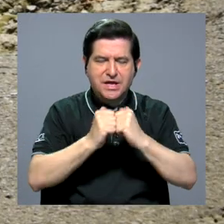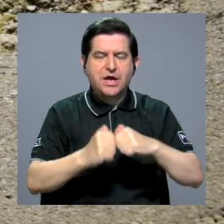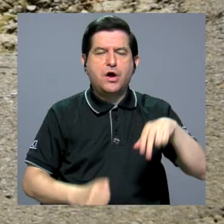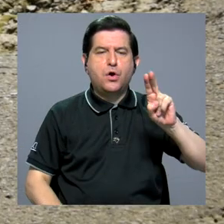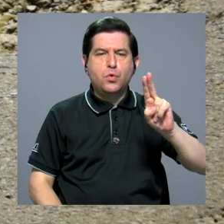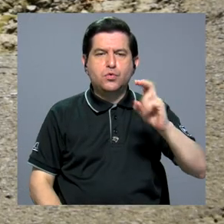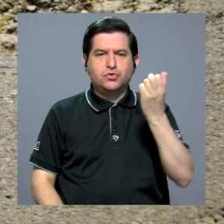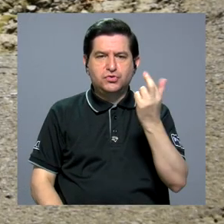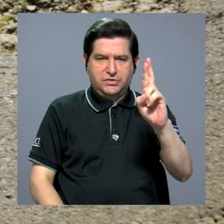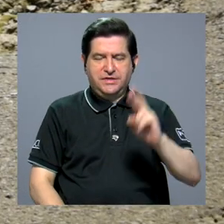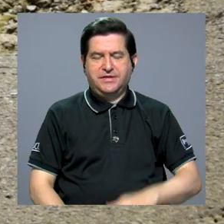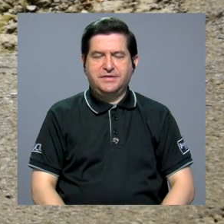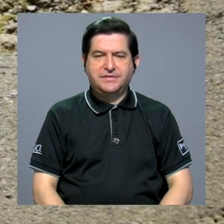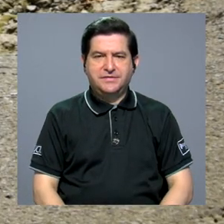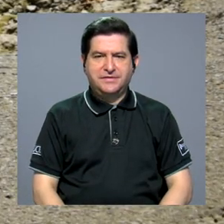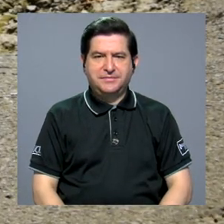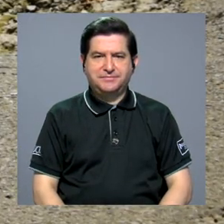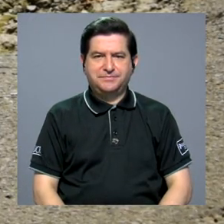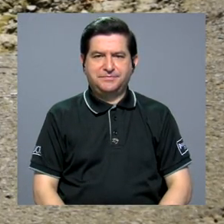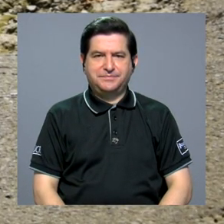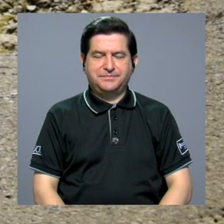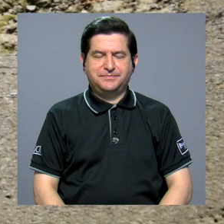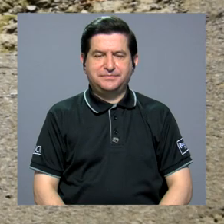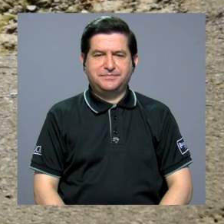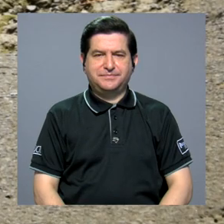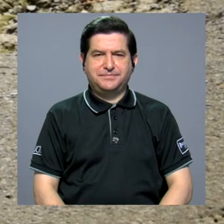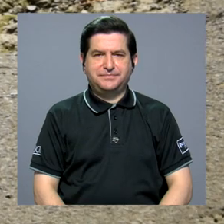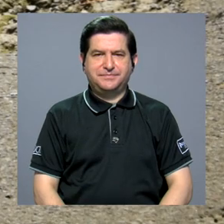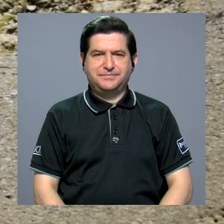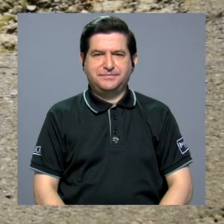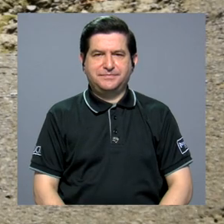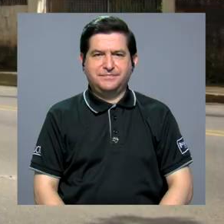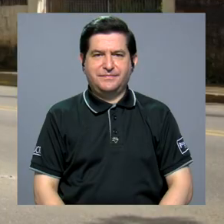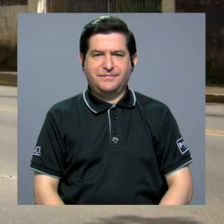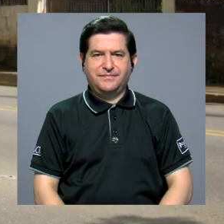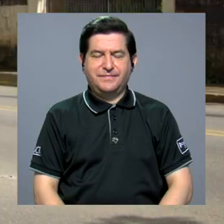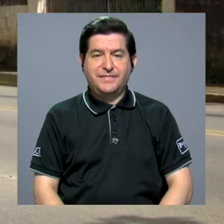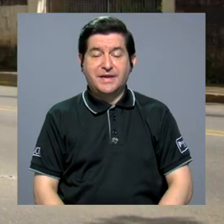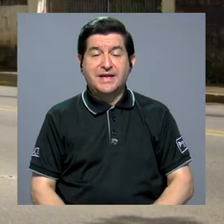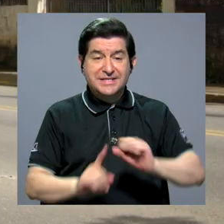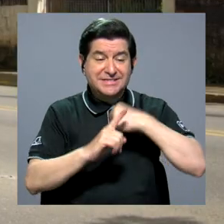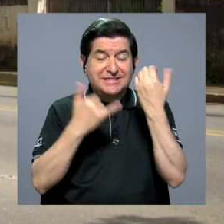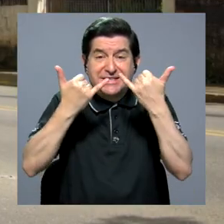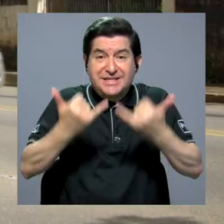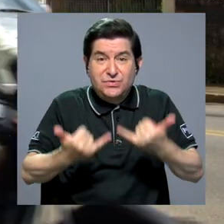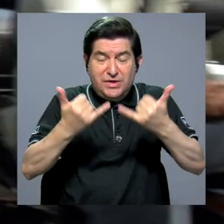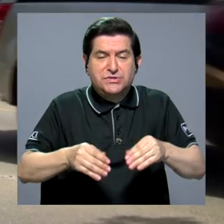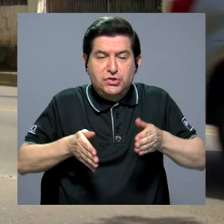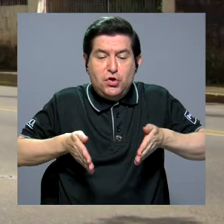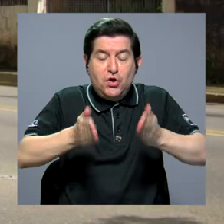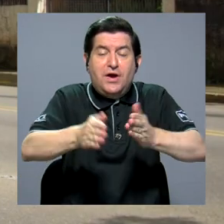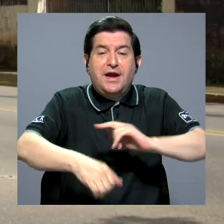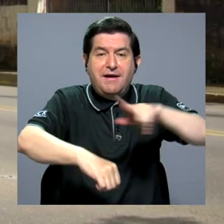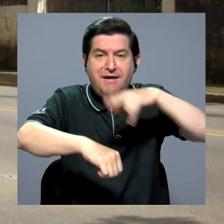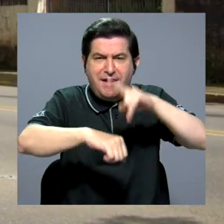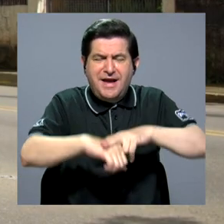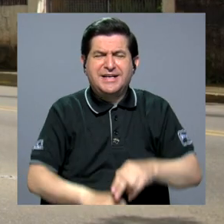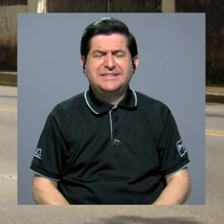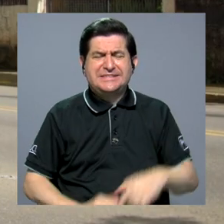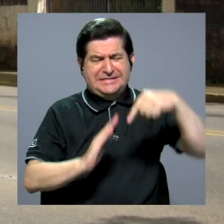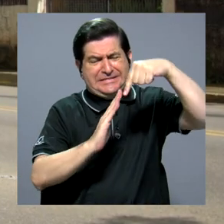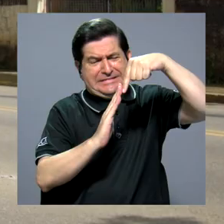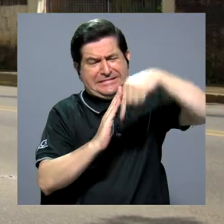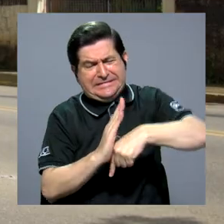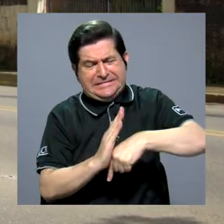Estructurales de la Universidad de Costa Rica, más conocido como la NAME. Y es que la condición actual de la Red Vial Nacional